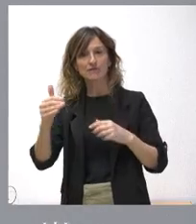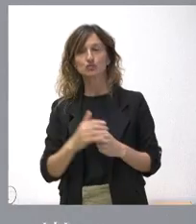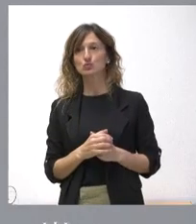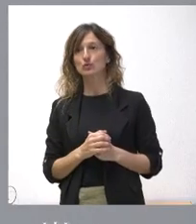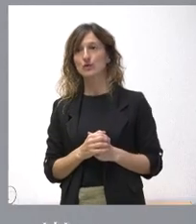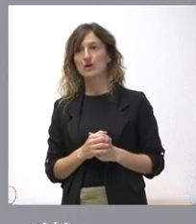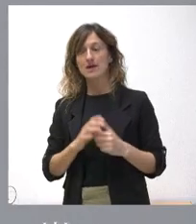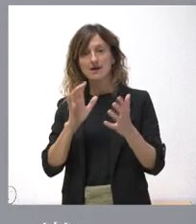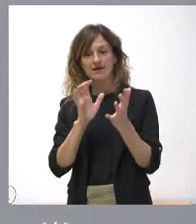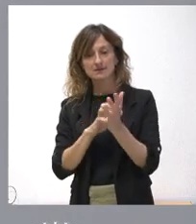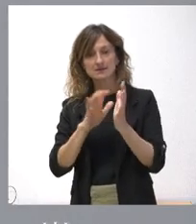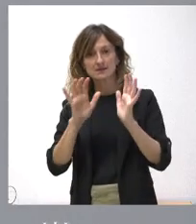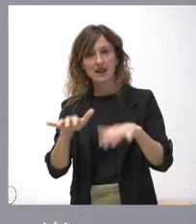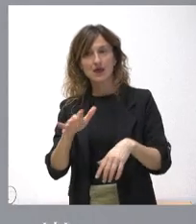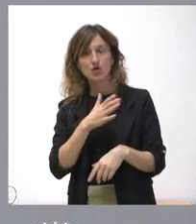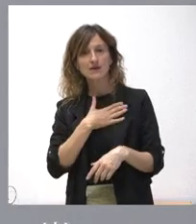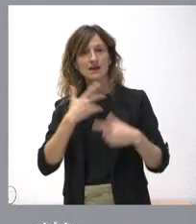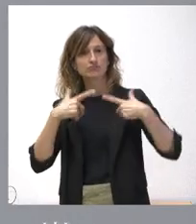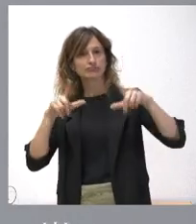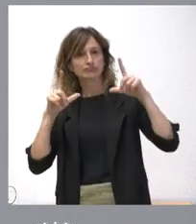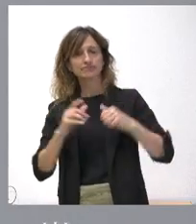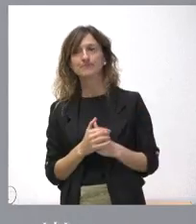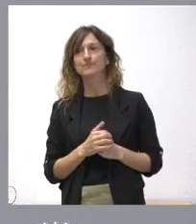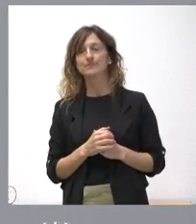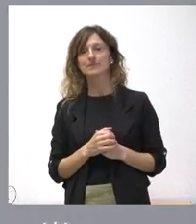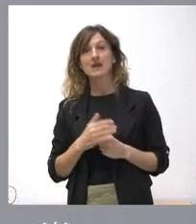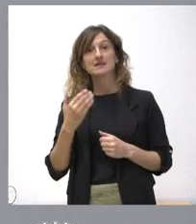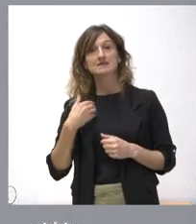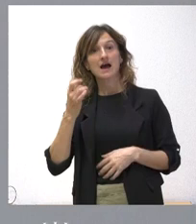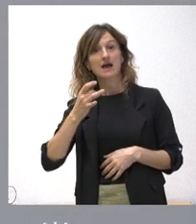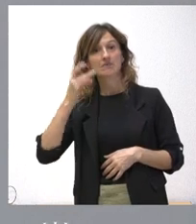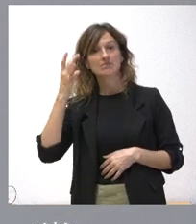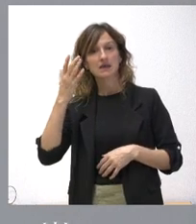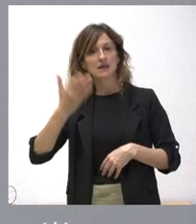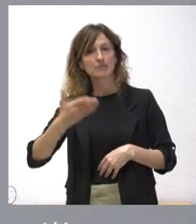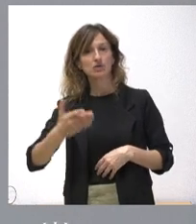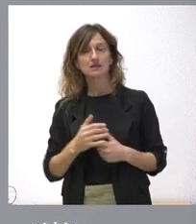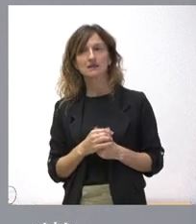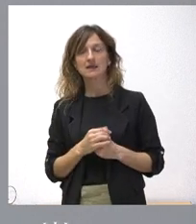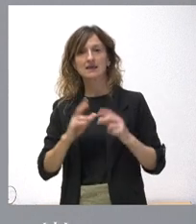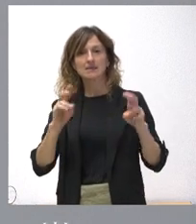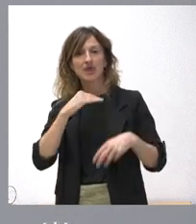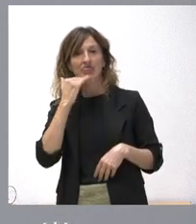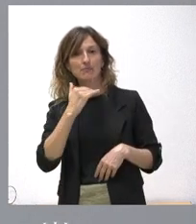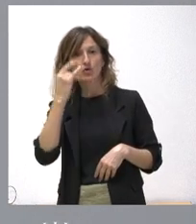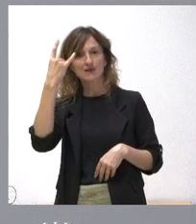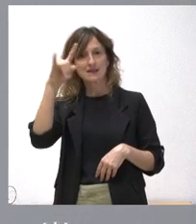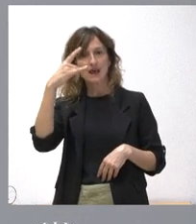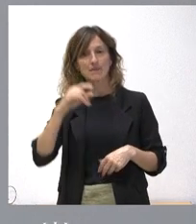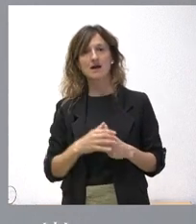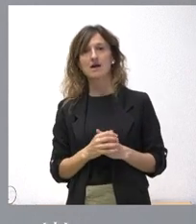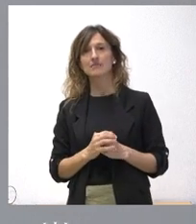cual Castilla y León quiere tener un cierto protagonismo. Ya hay iniciativas muy importantes también en Zamora y Salamanca,